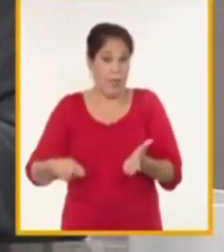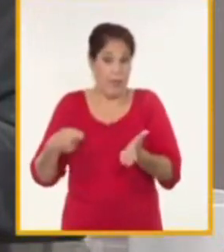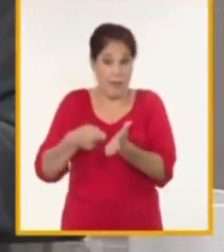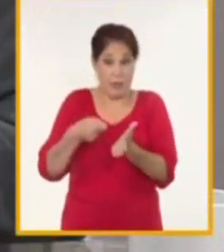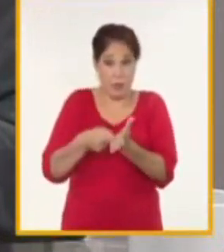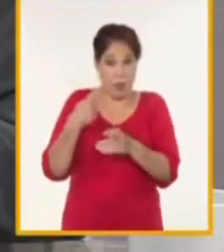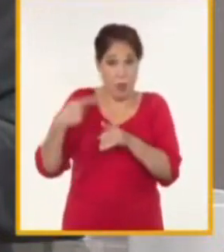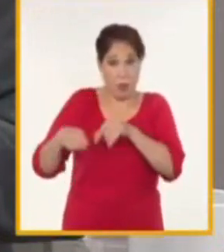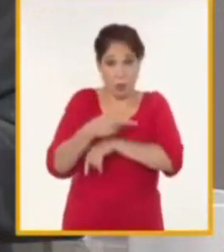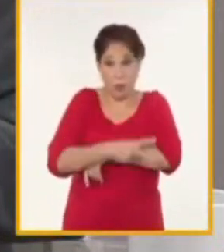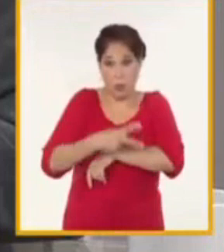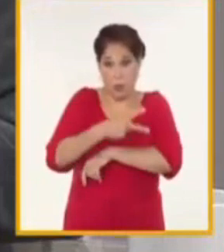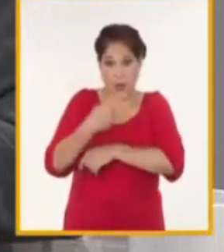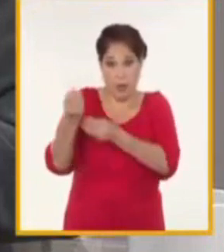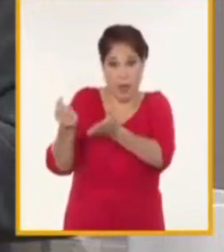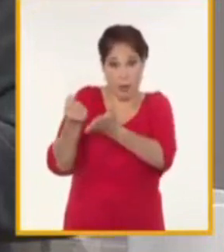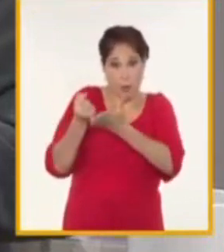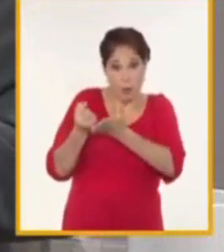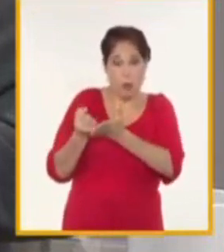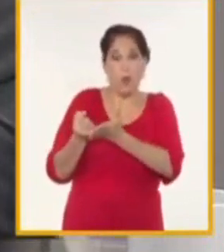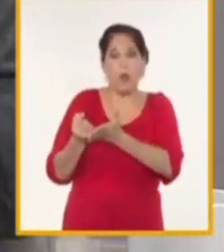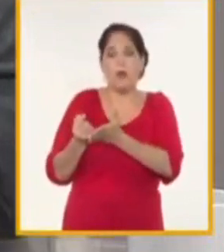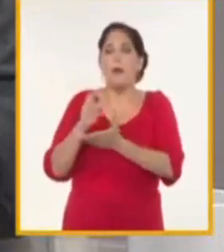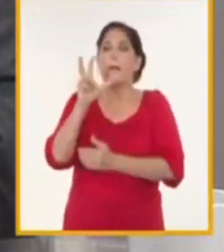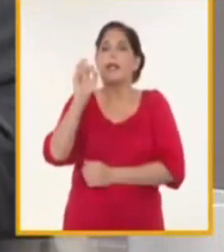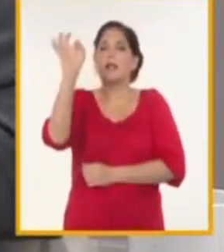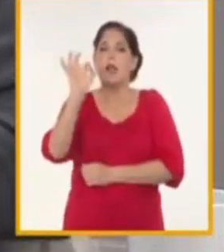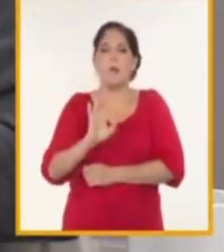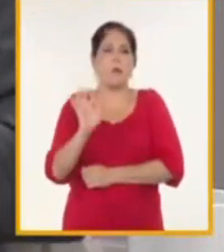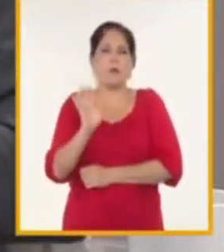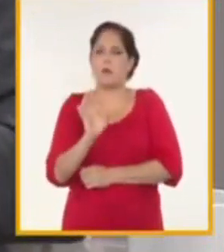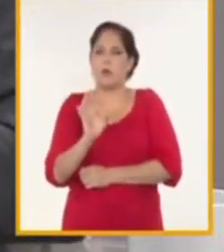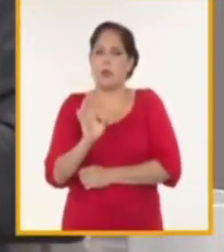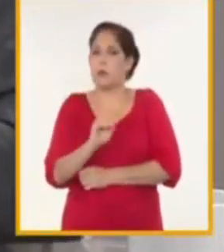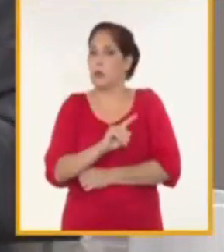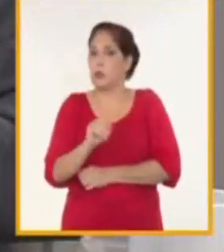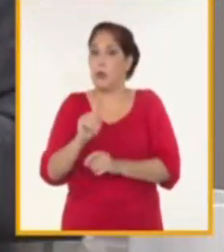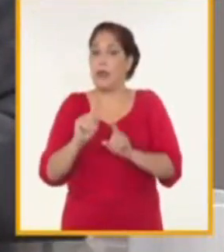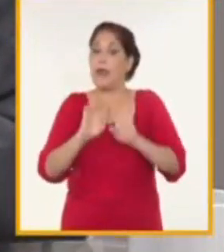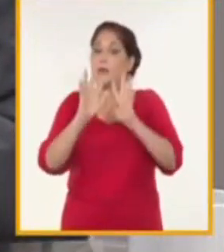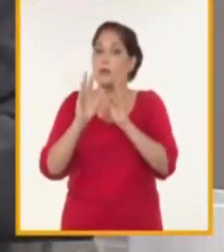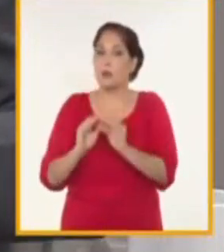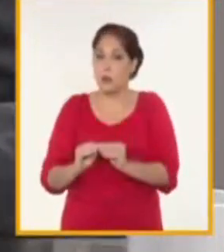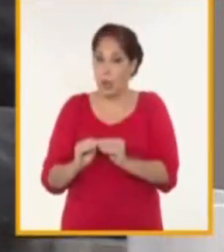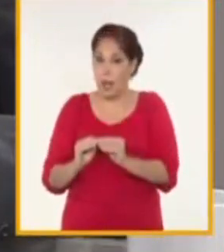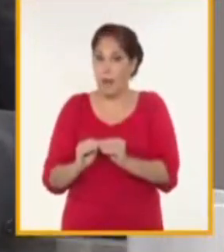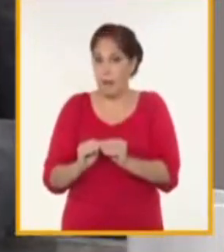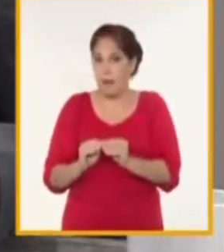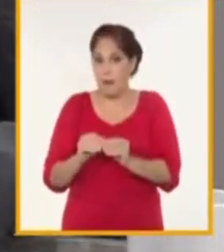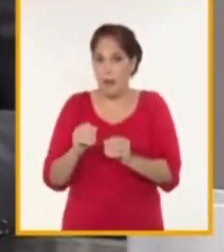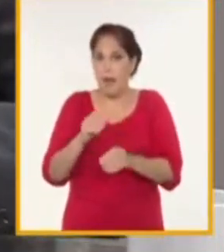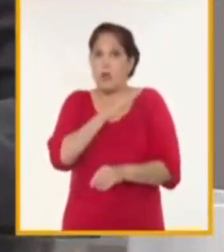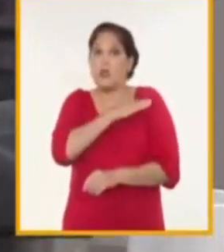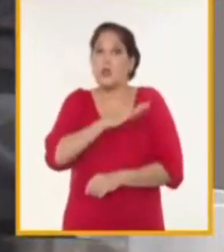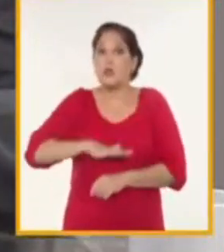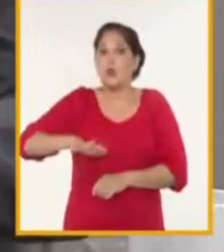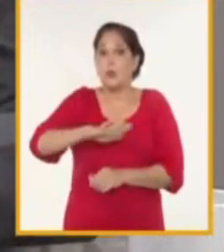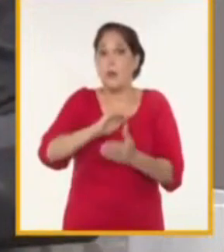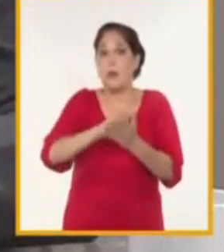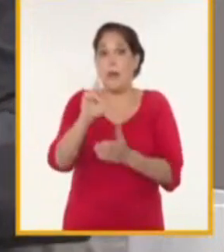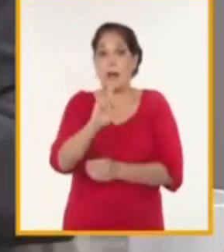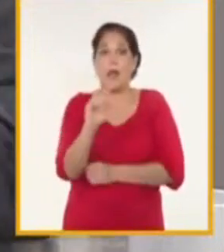zona extranjera en la zona no es más del 20% que el total de la inversión extranjera en Cuba, por tanto, la zona no puede ser